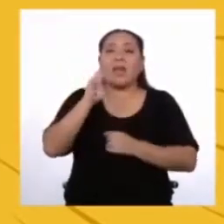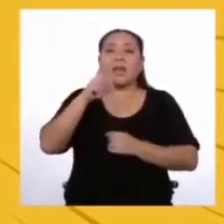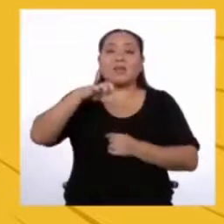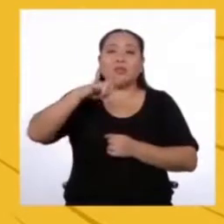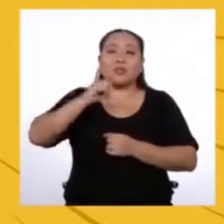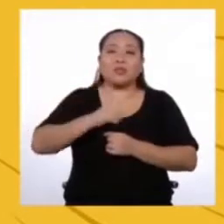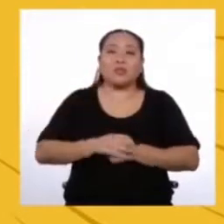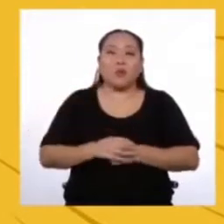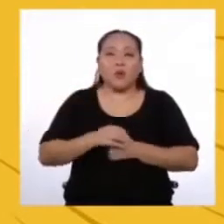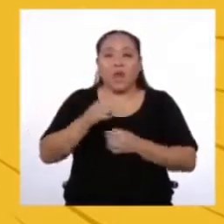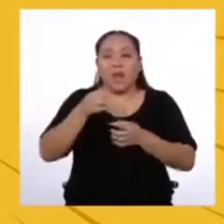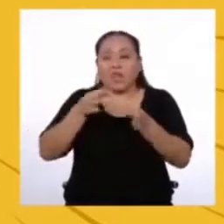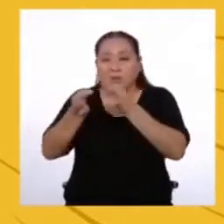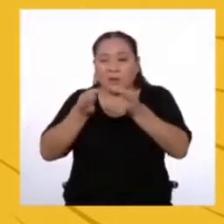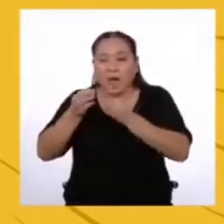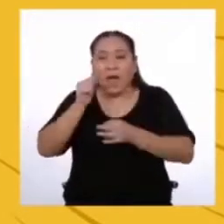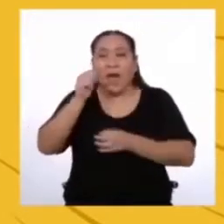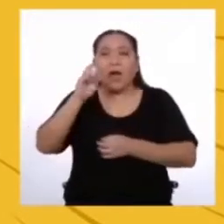Argumentativo